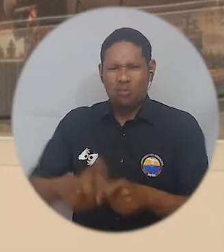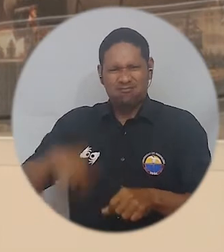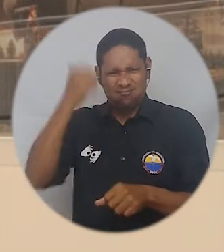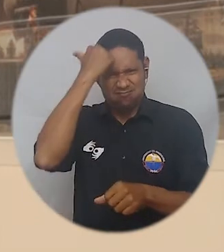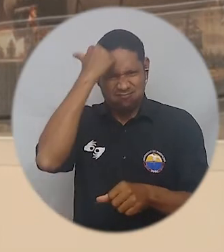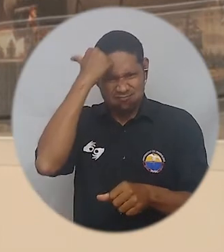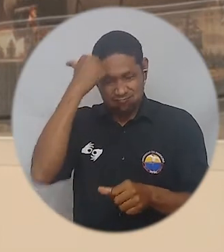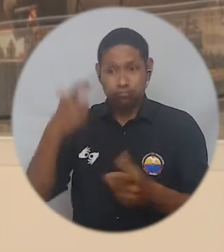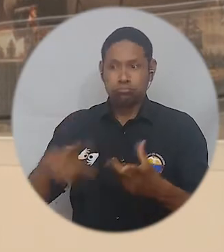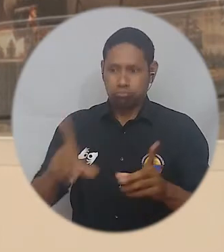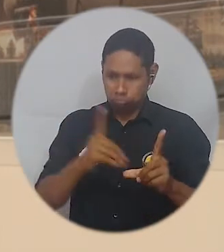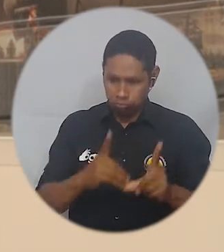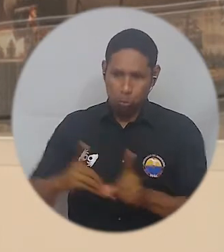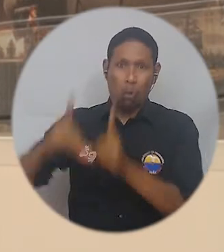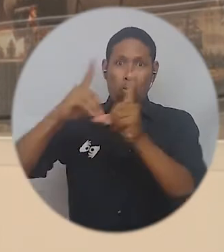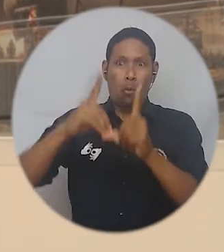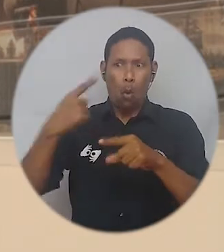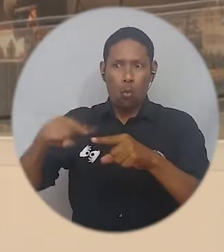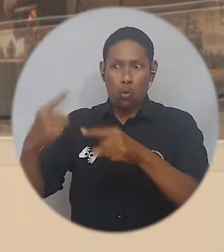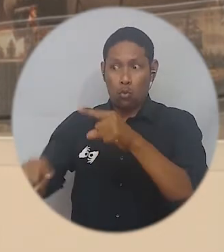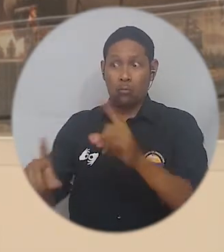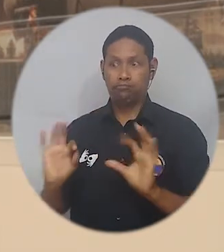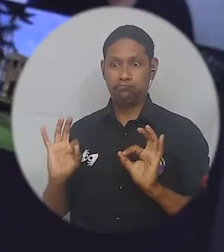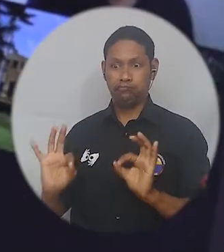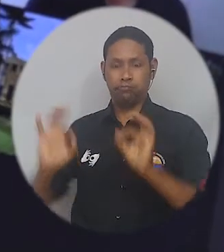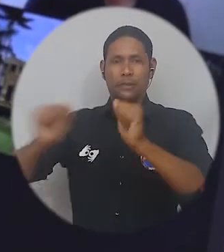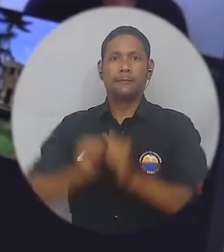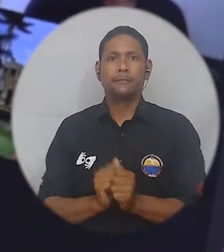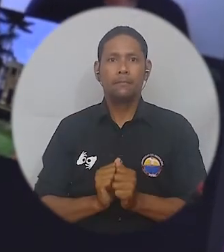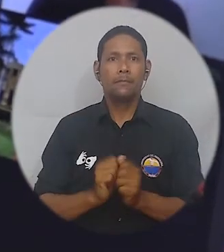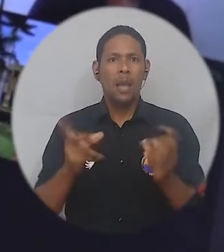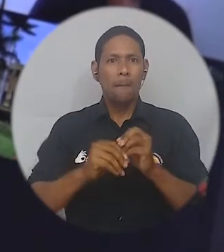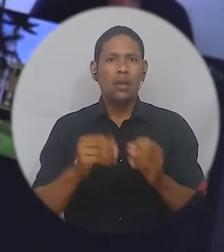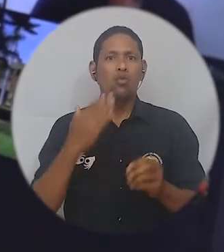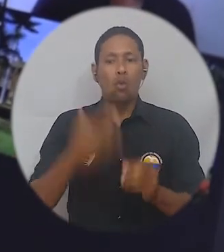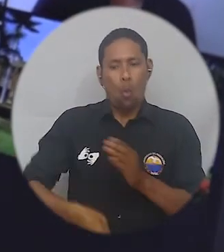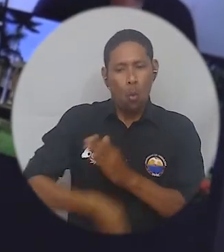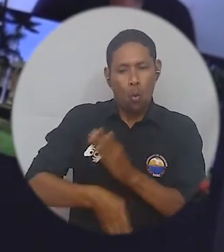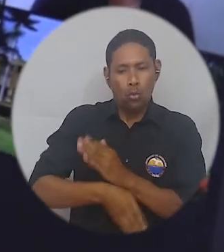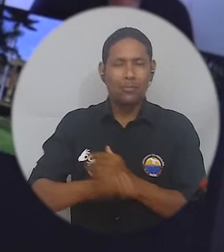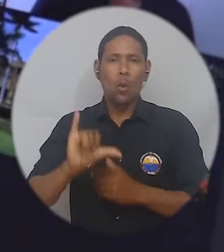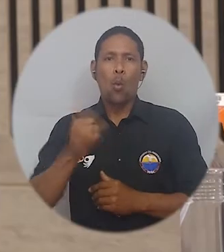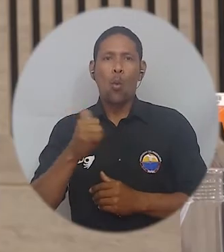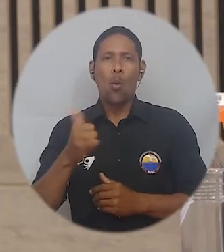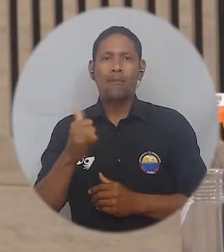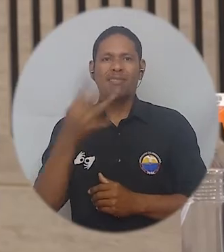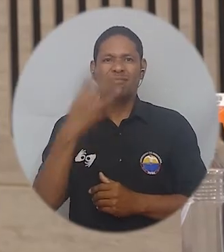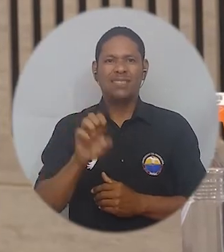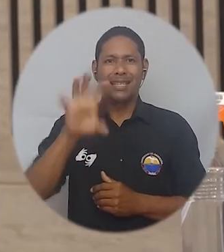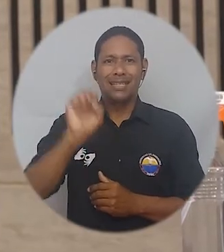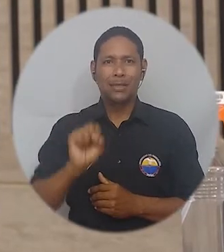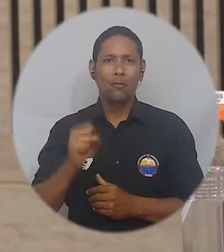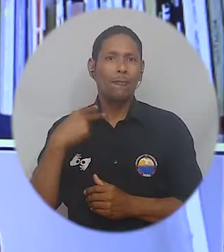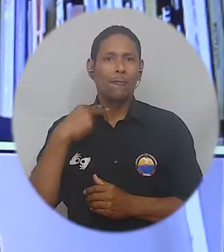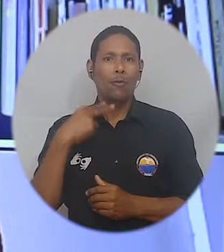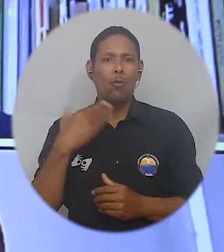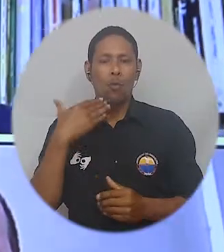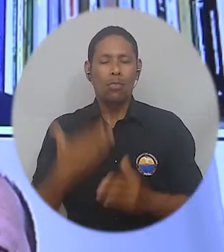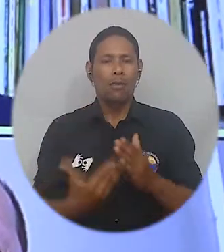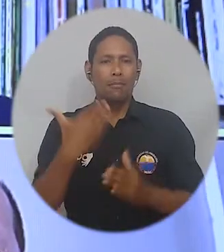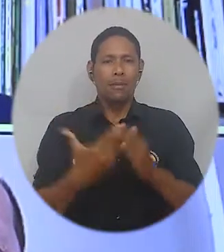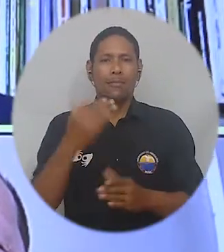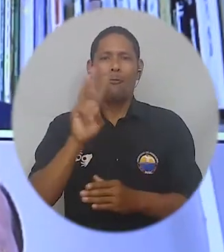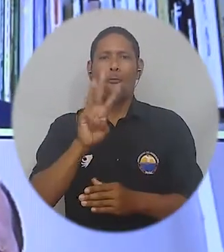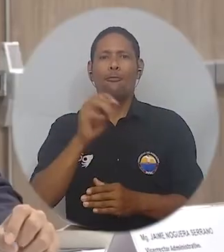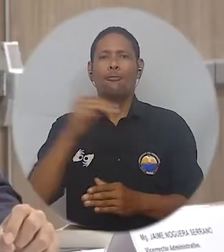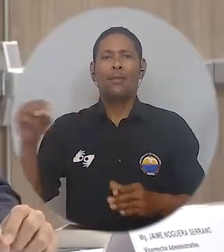mucho más robusta, con titulación de doctorado. La agenda de evaluación externa continuará este jueves 19 de noviembre, dando inicio a